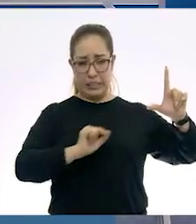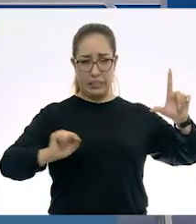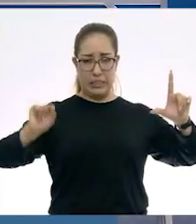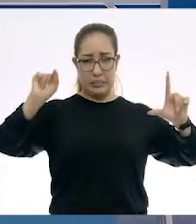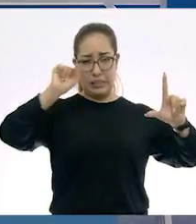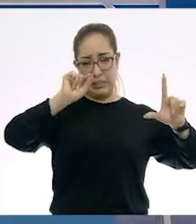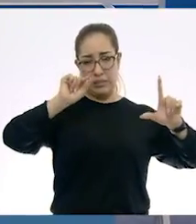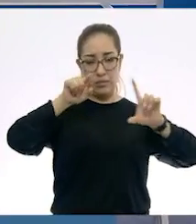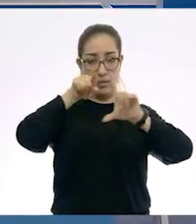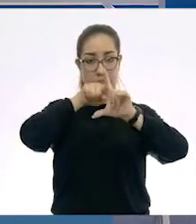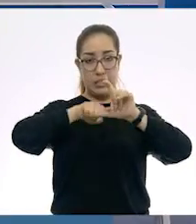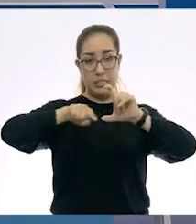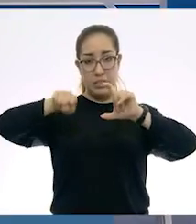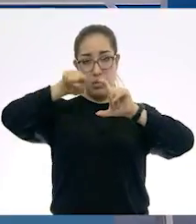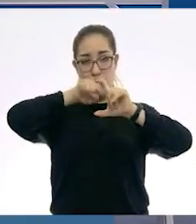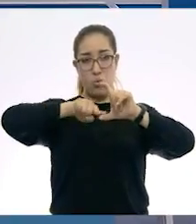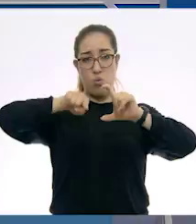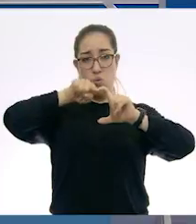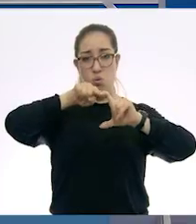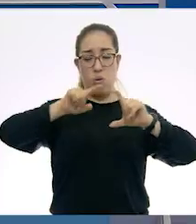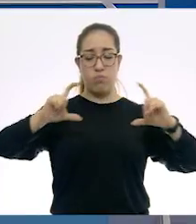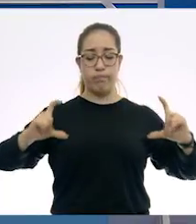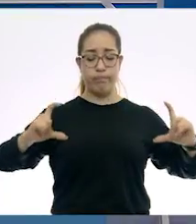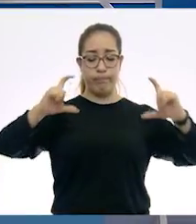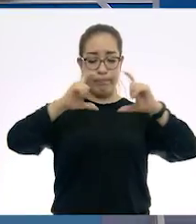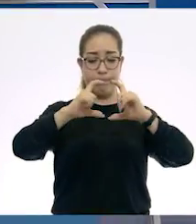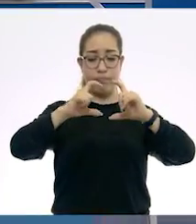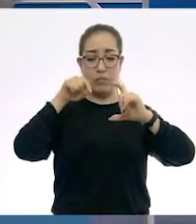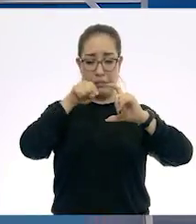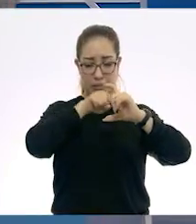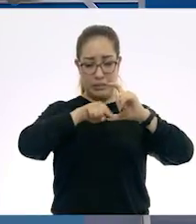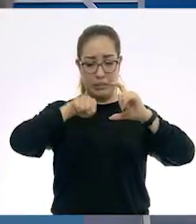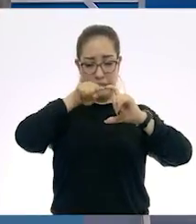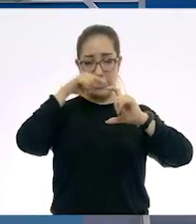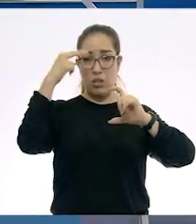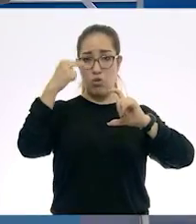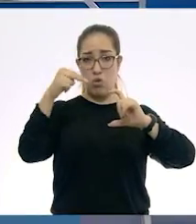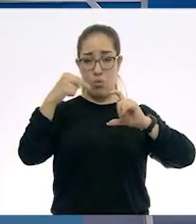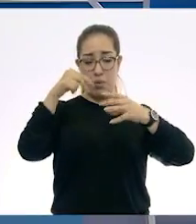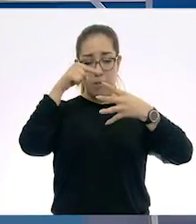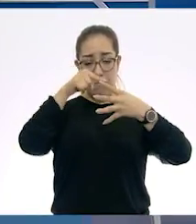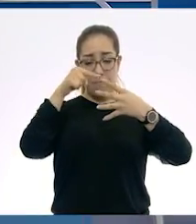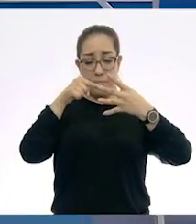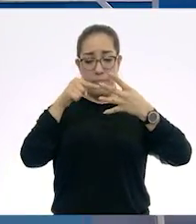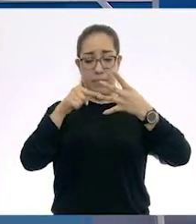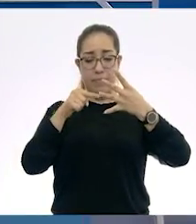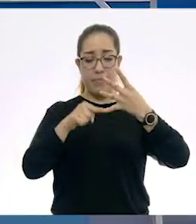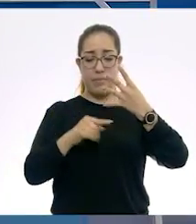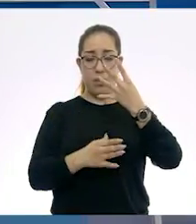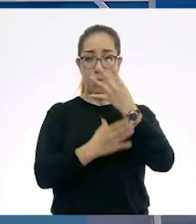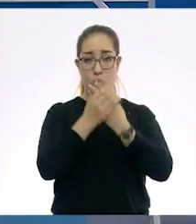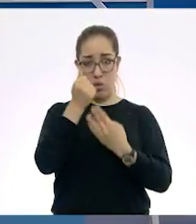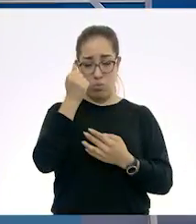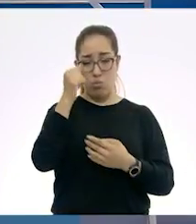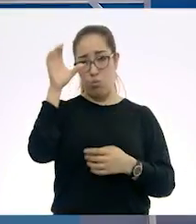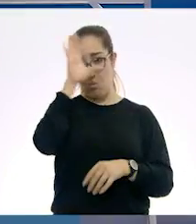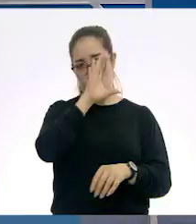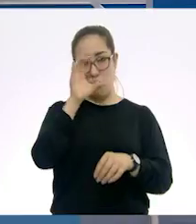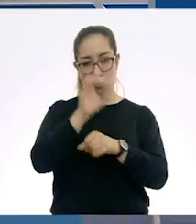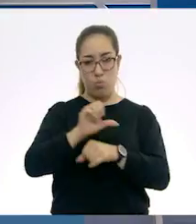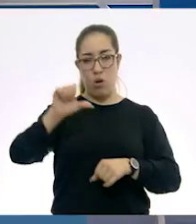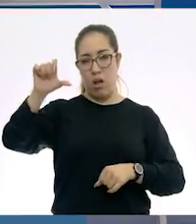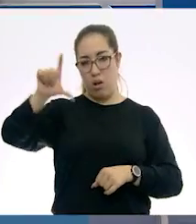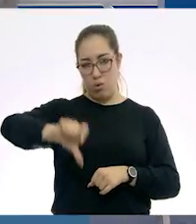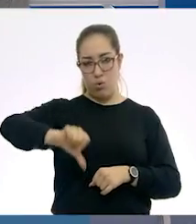el nombre de las cuatro civilizaciones que estuvimos viendo el día de hoy. La China, la India, la Mesopotámica y